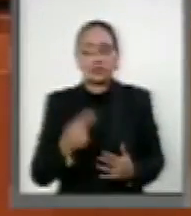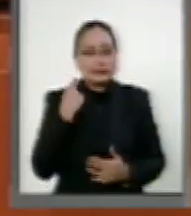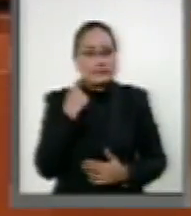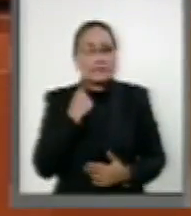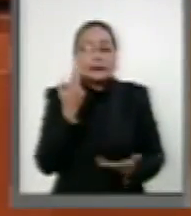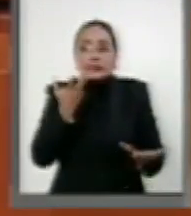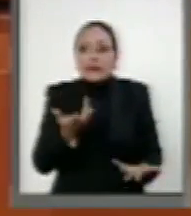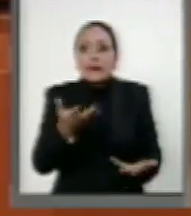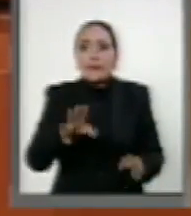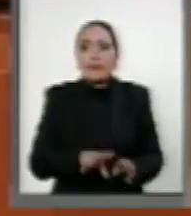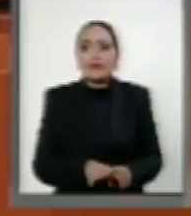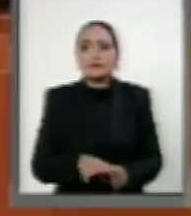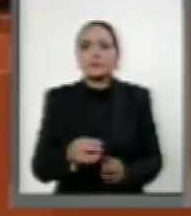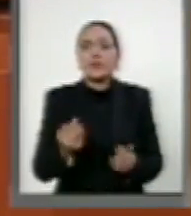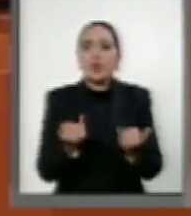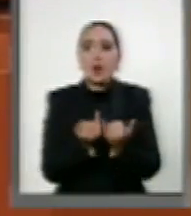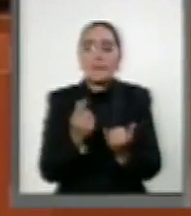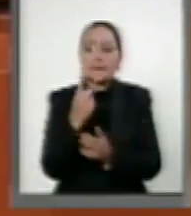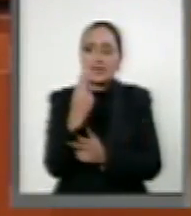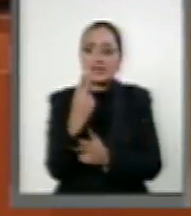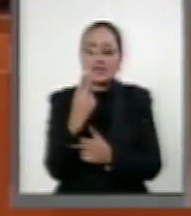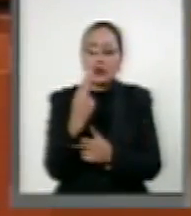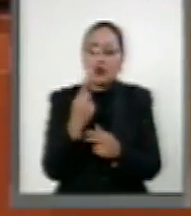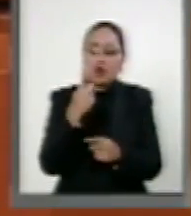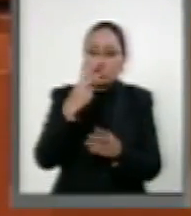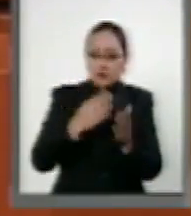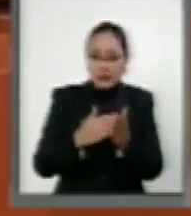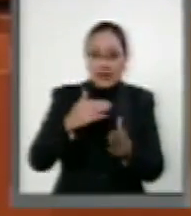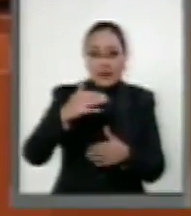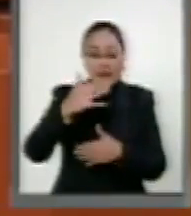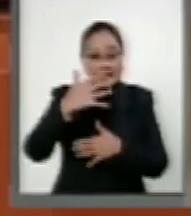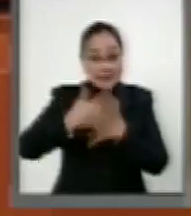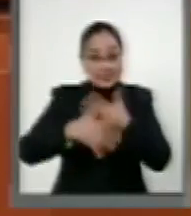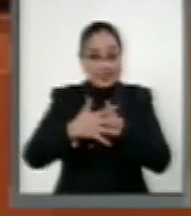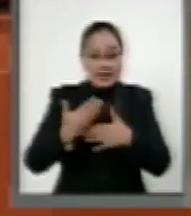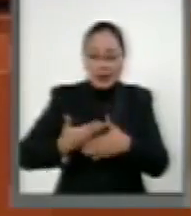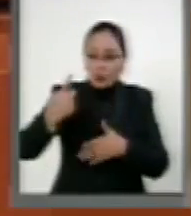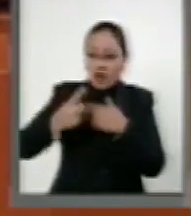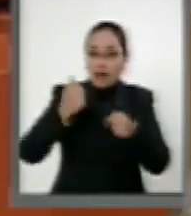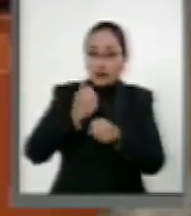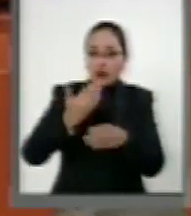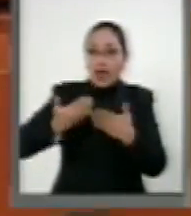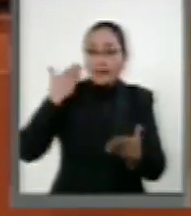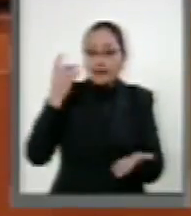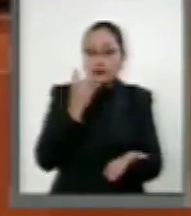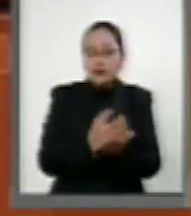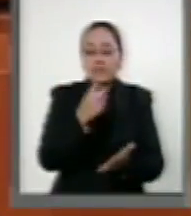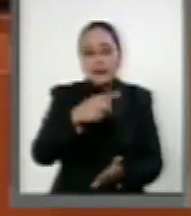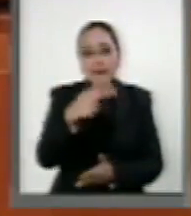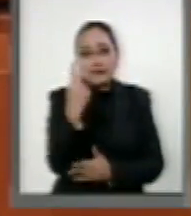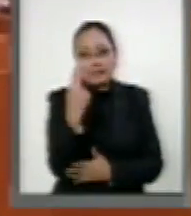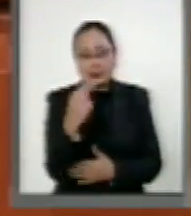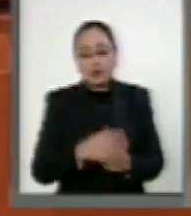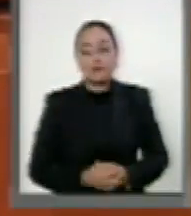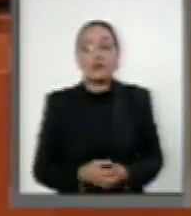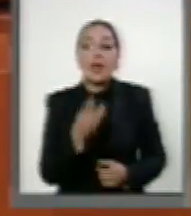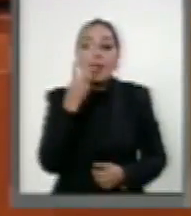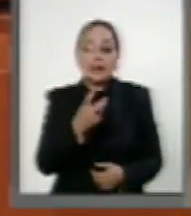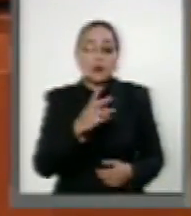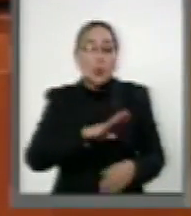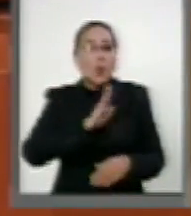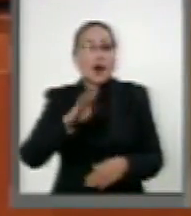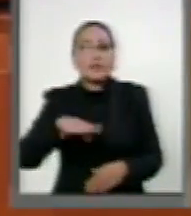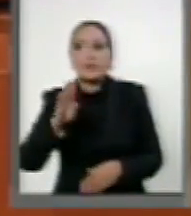que sucedieron en el mismo mes del año 2015. Al horror de todas estas muertes hay que agregar el